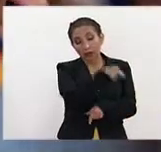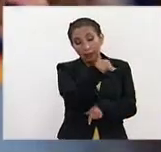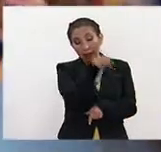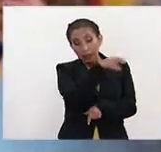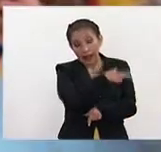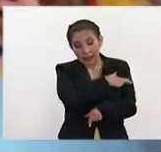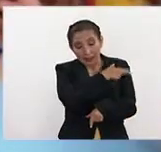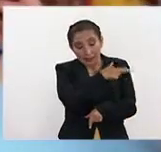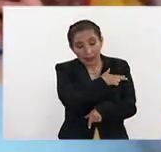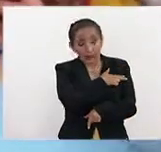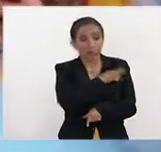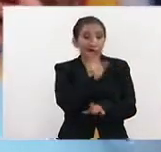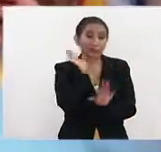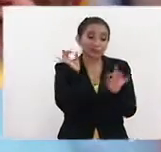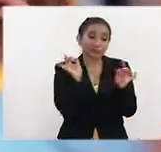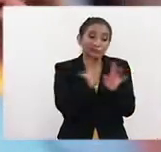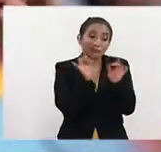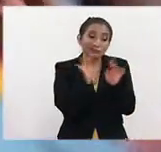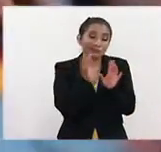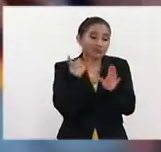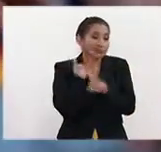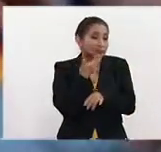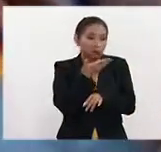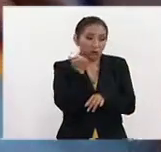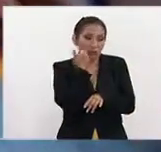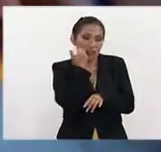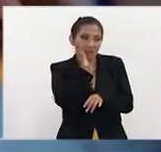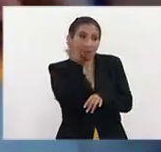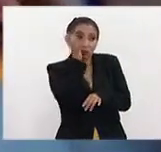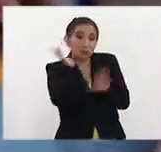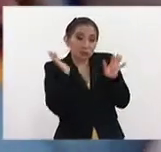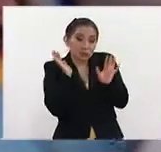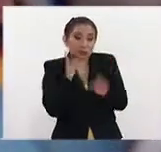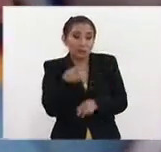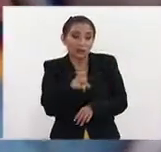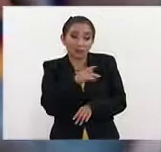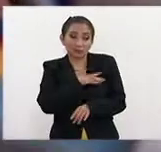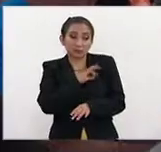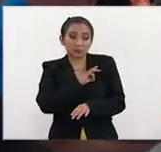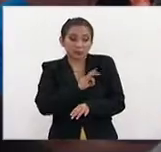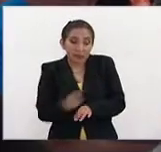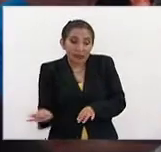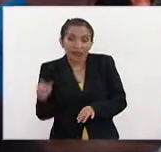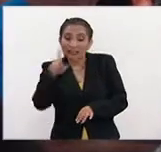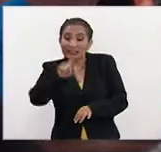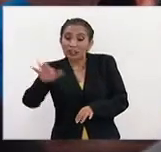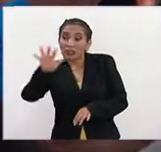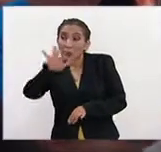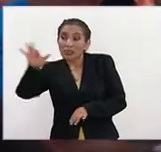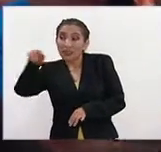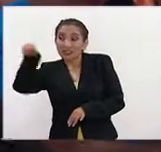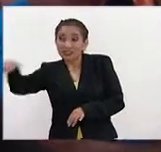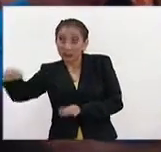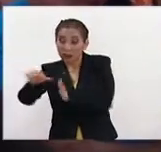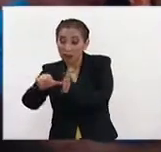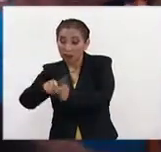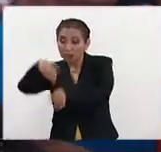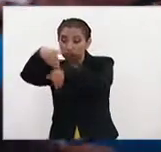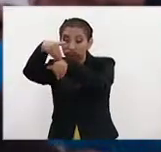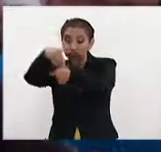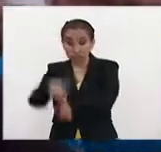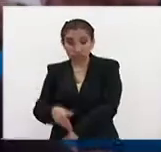de heridos y en el sentido de acontecimientos que nadie quiere que ocurran. Pero la aplicación del 155 en un